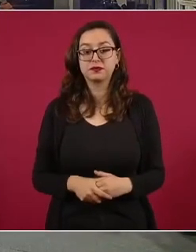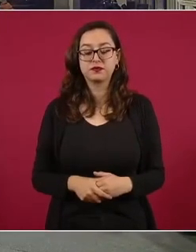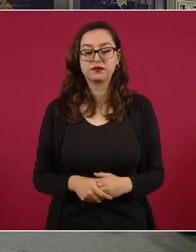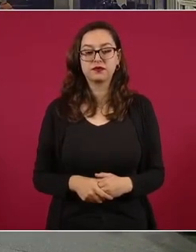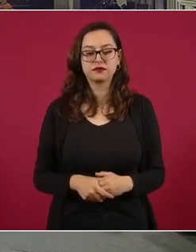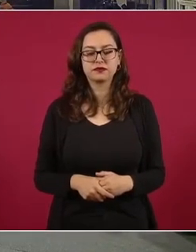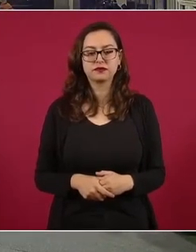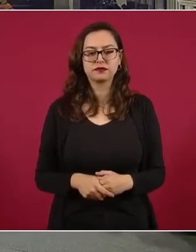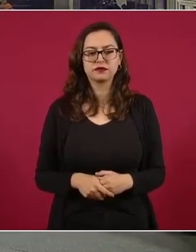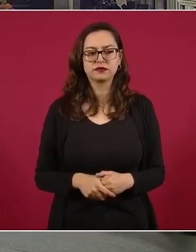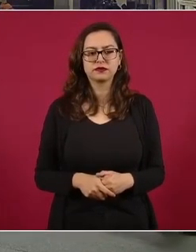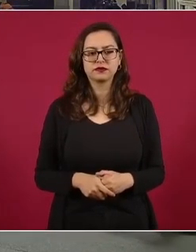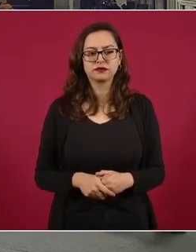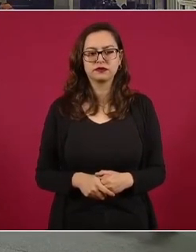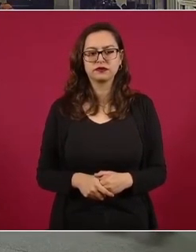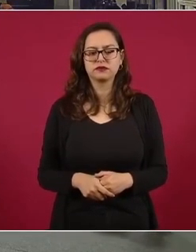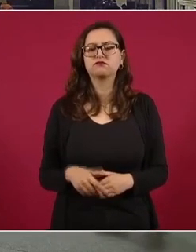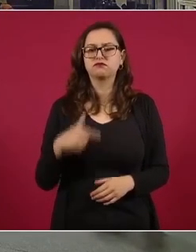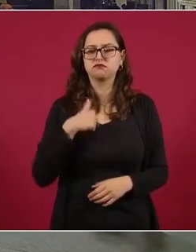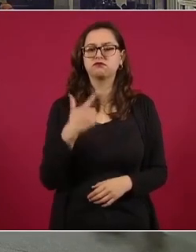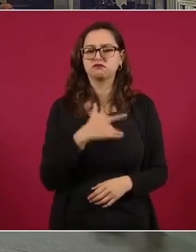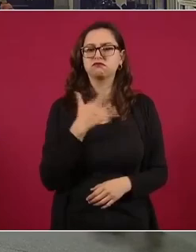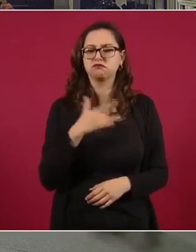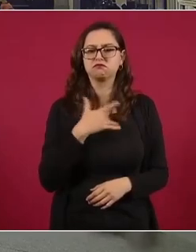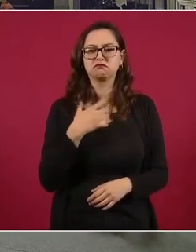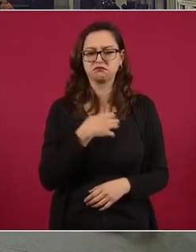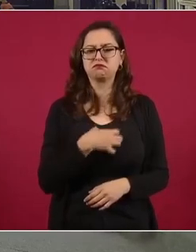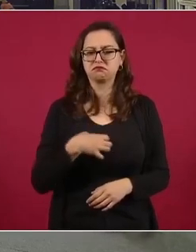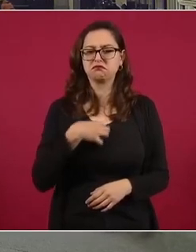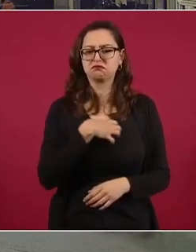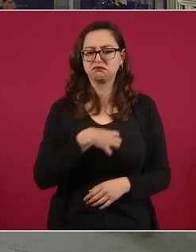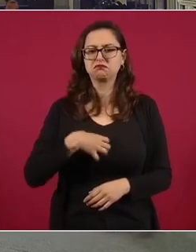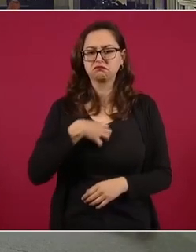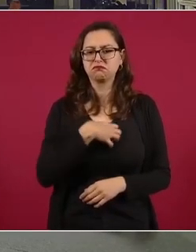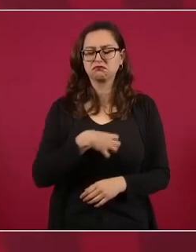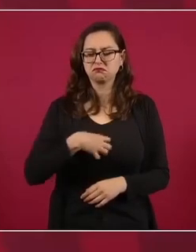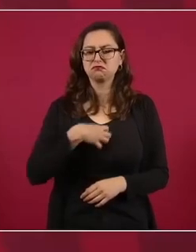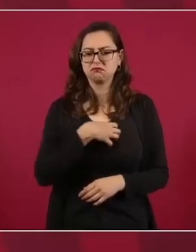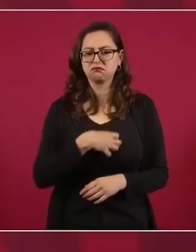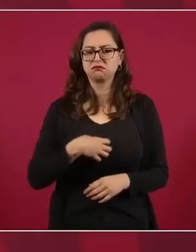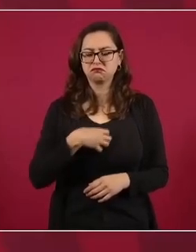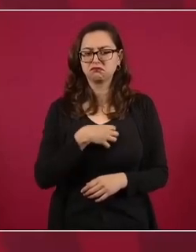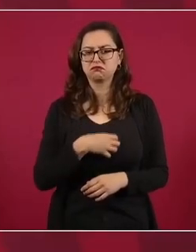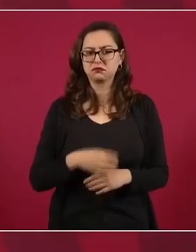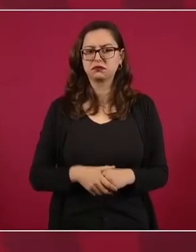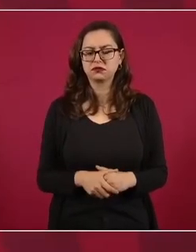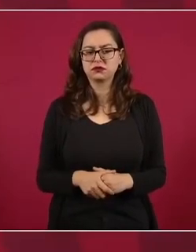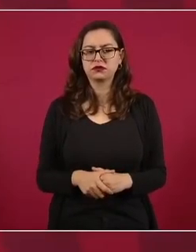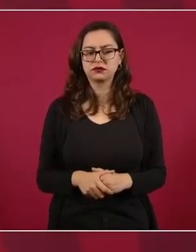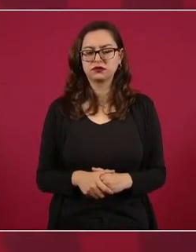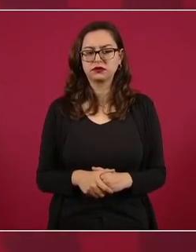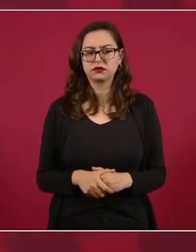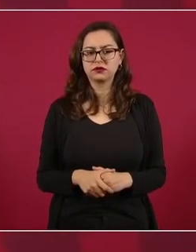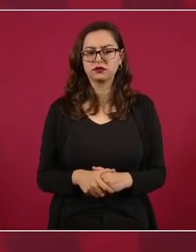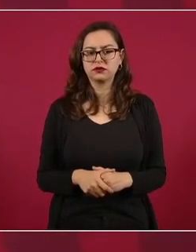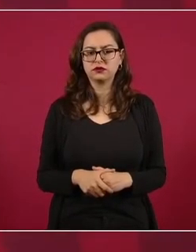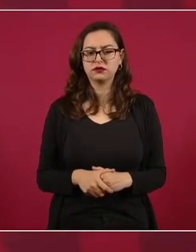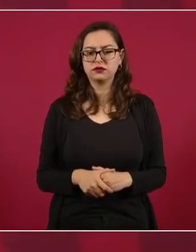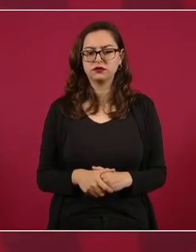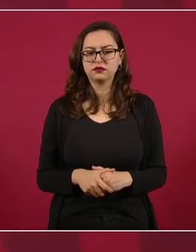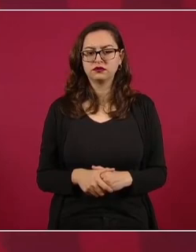estoy muy contento con la